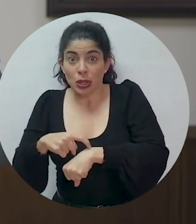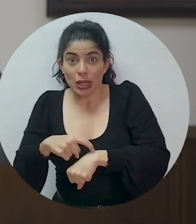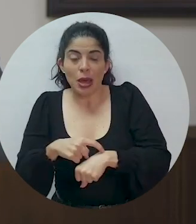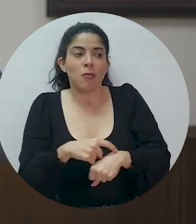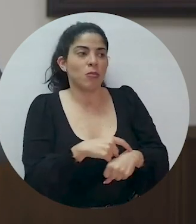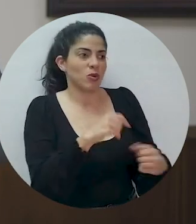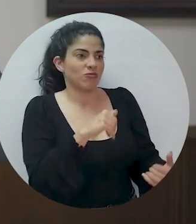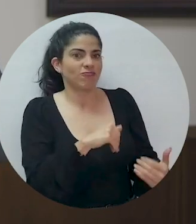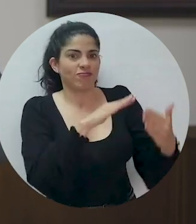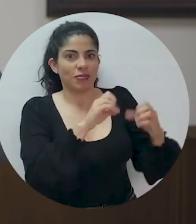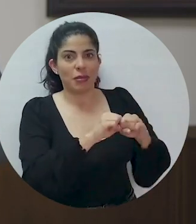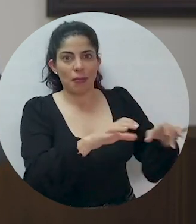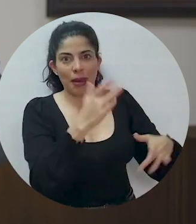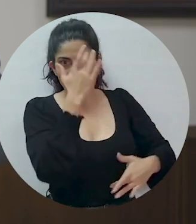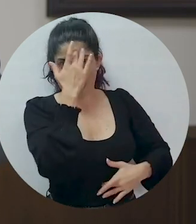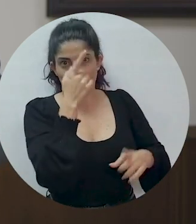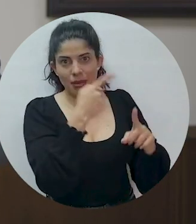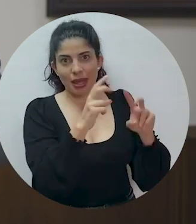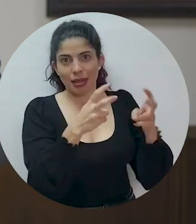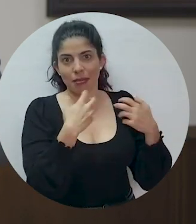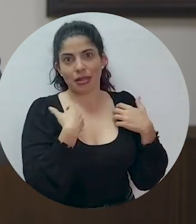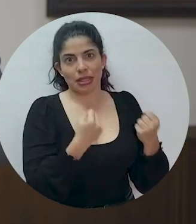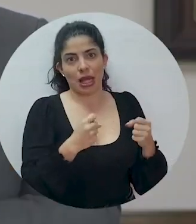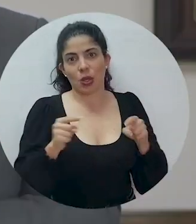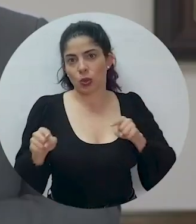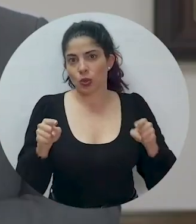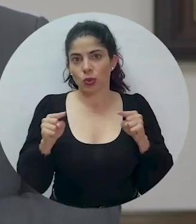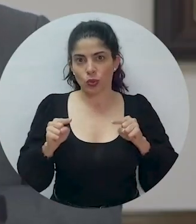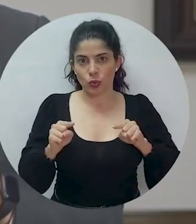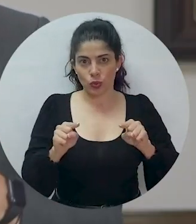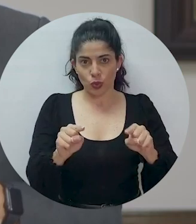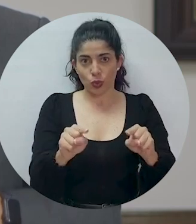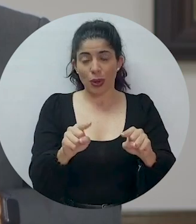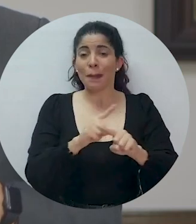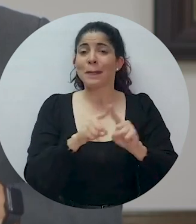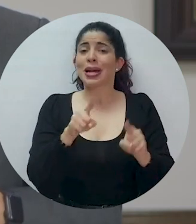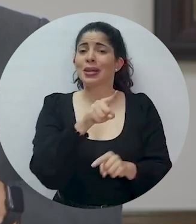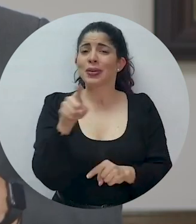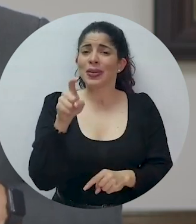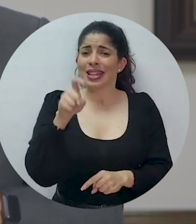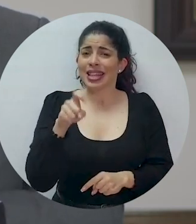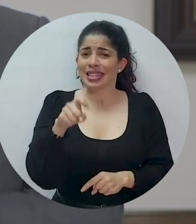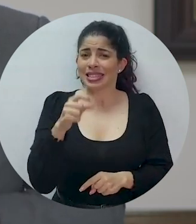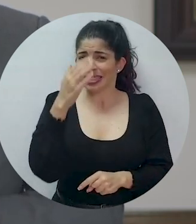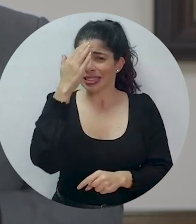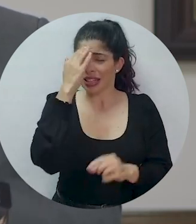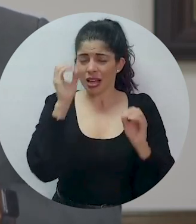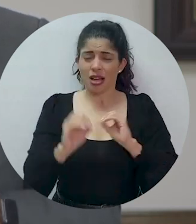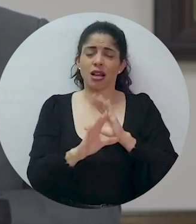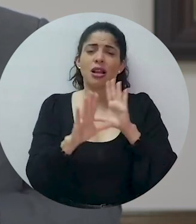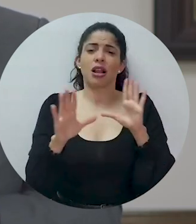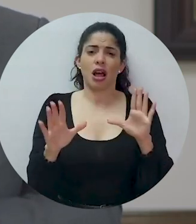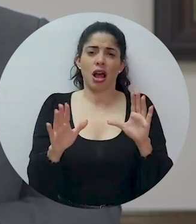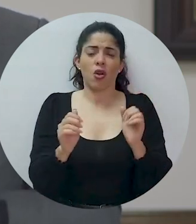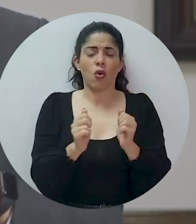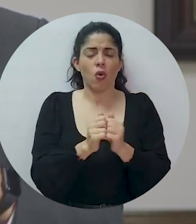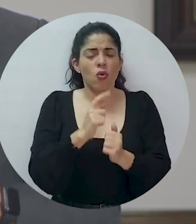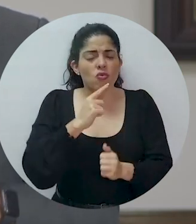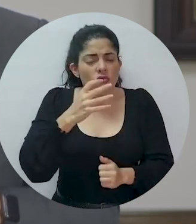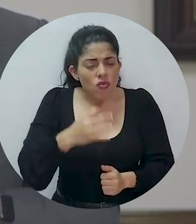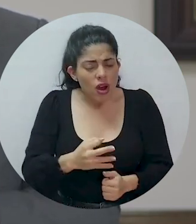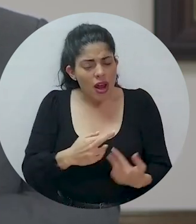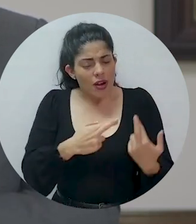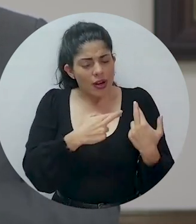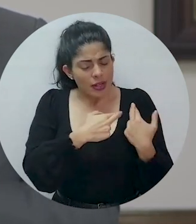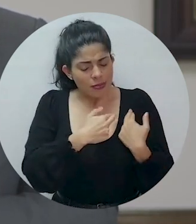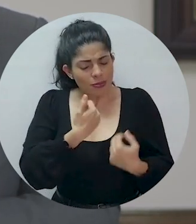luchando contra la pandemia en lo sanitario. Pero debemos tener claridad y con realismo y